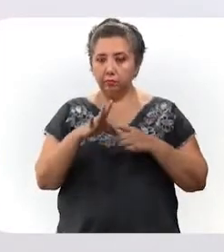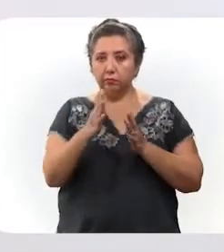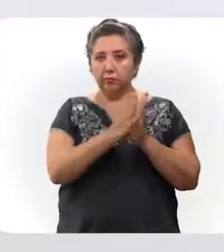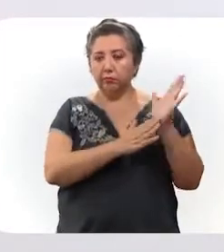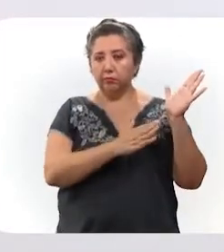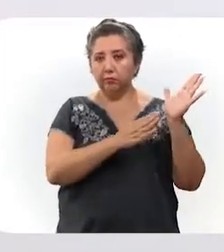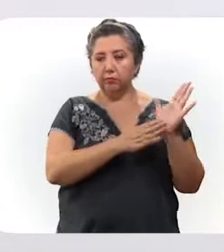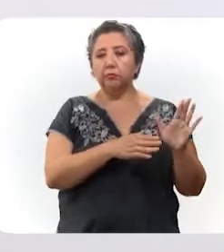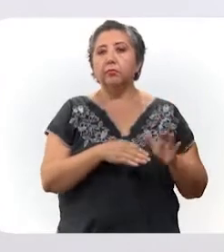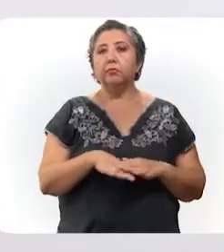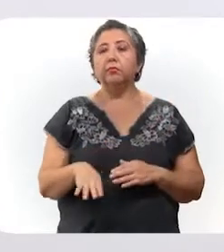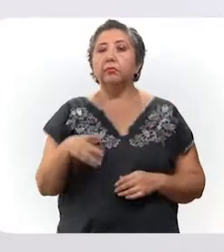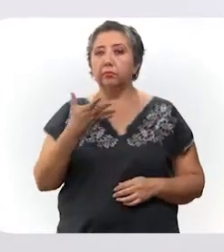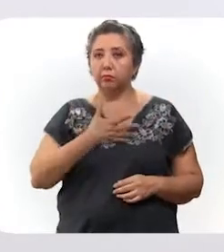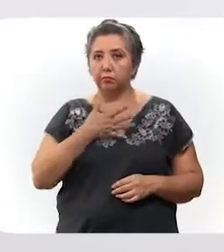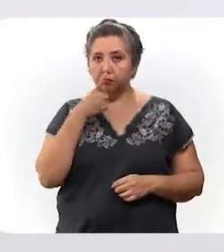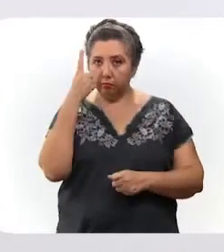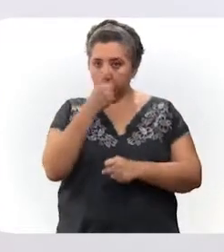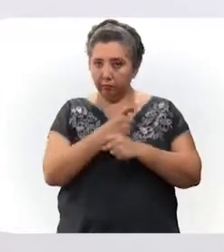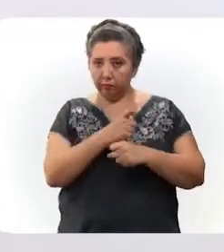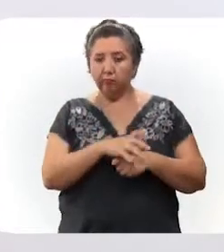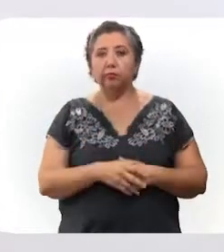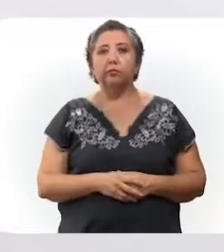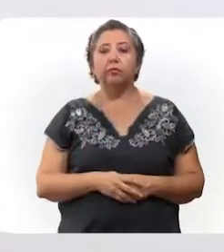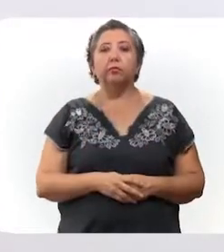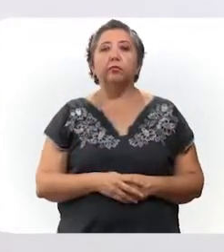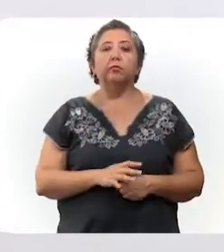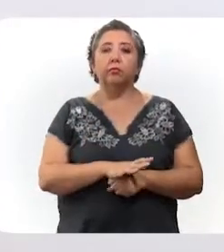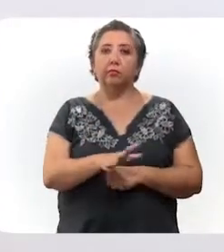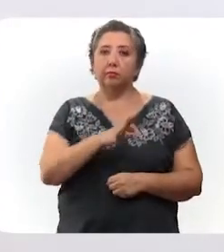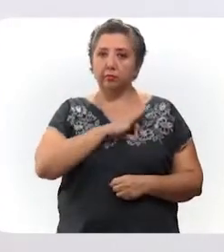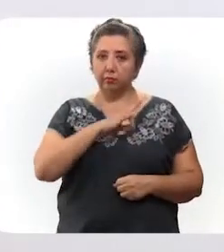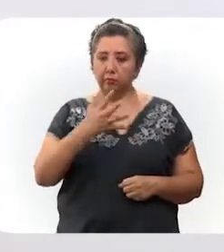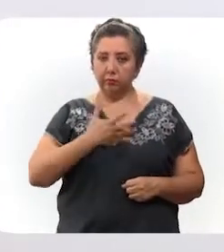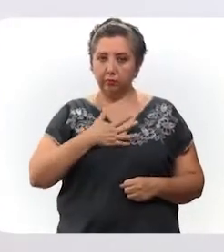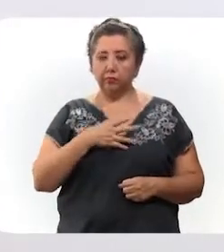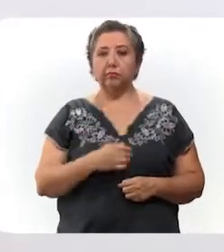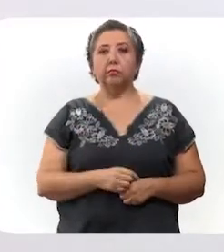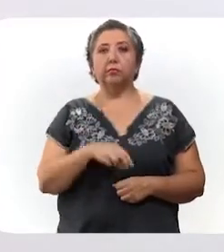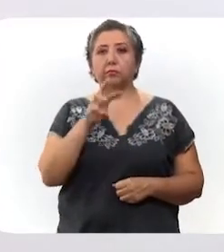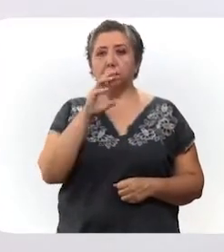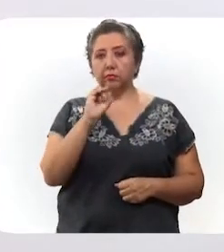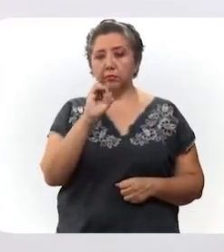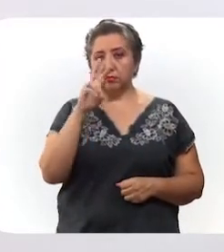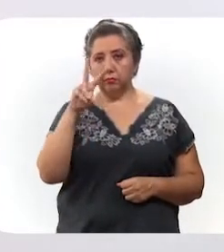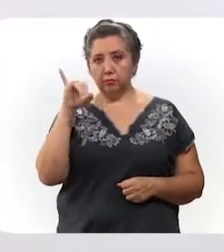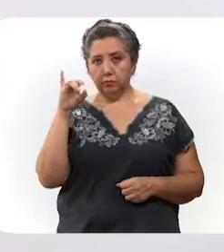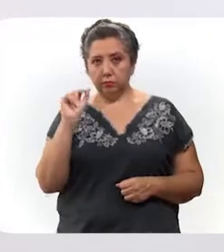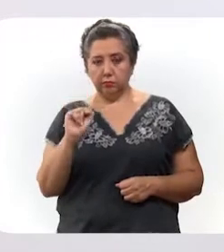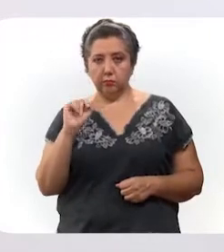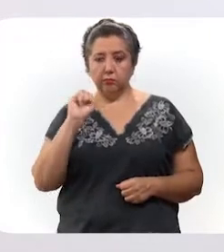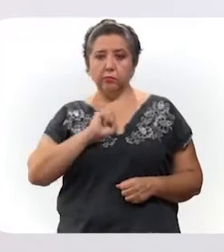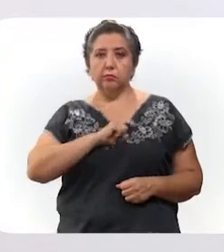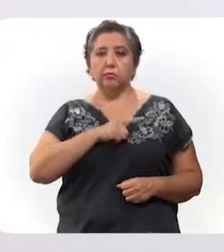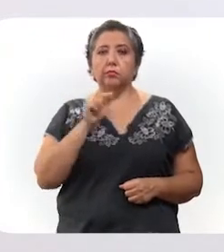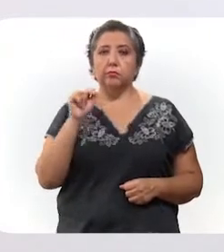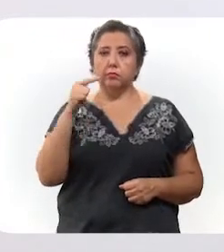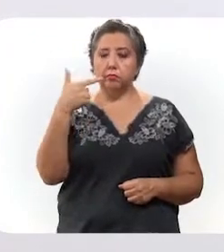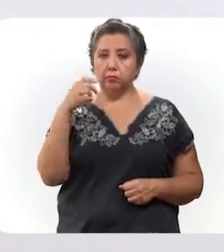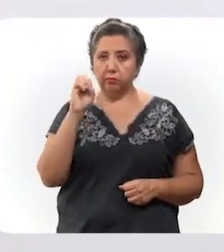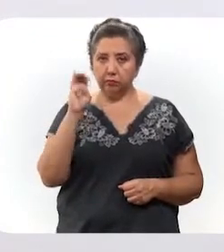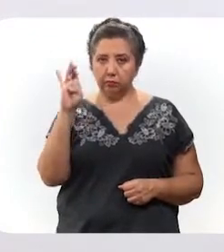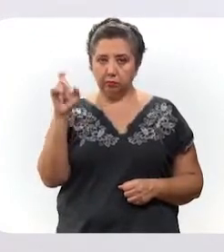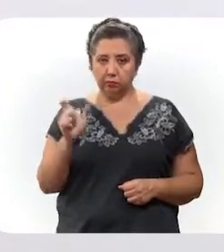impreso de haber recibido la primera dosis, el cual se puede obtener en la página cbcovid.salud.gov.mx.